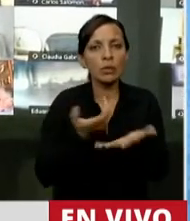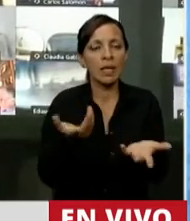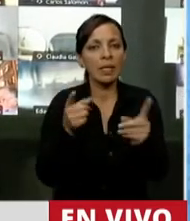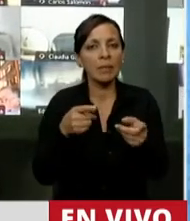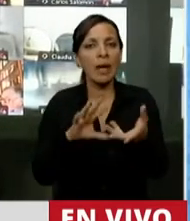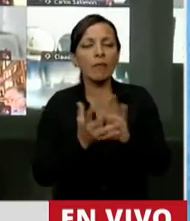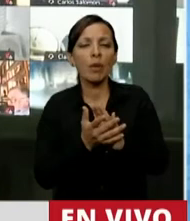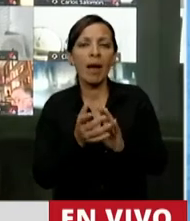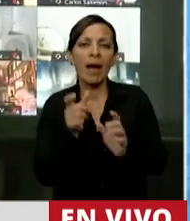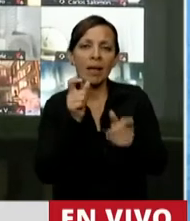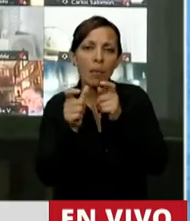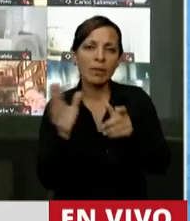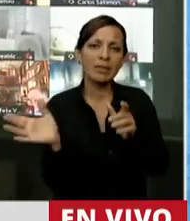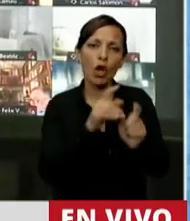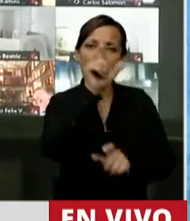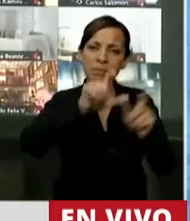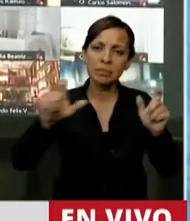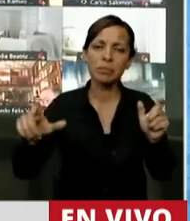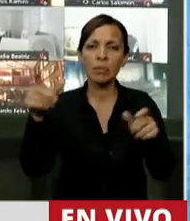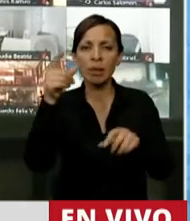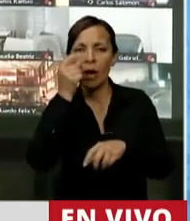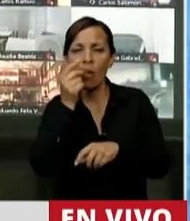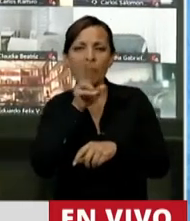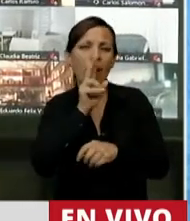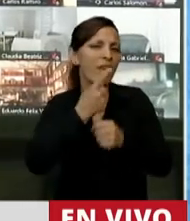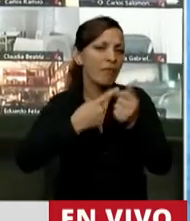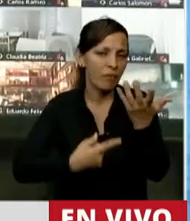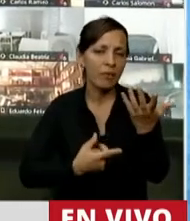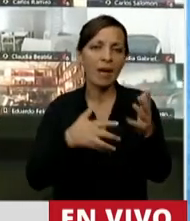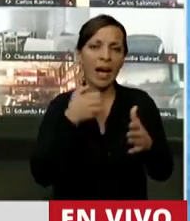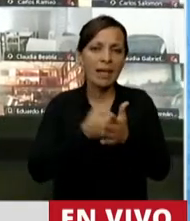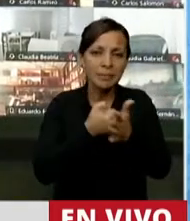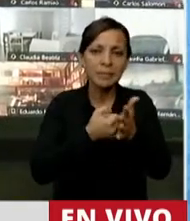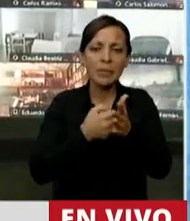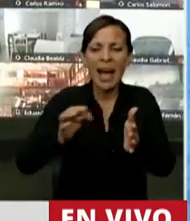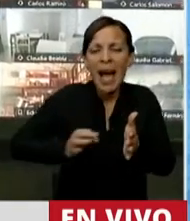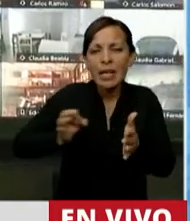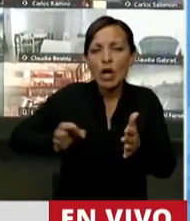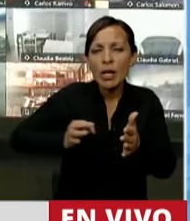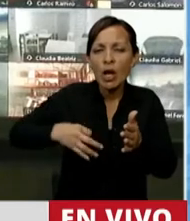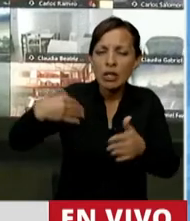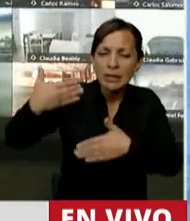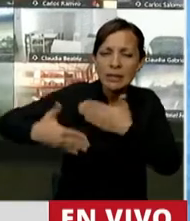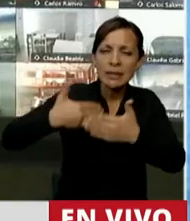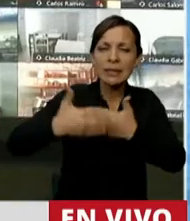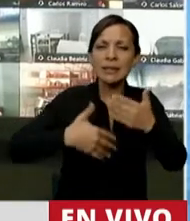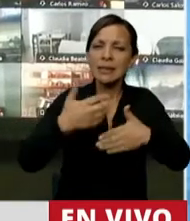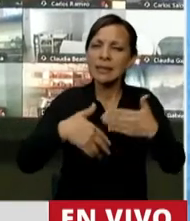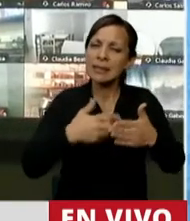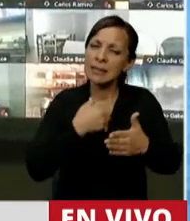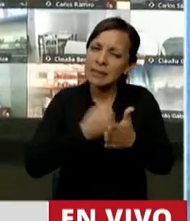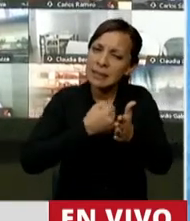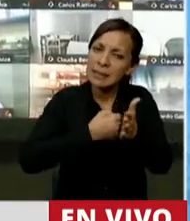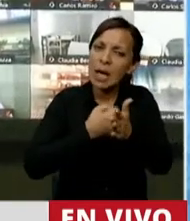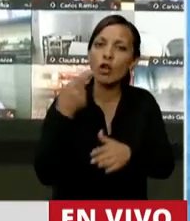aquellos militantes ambientales, a los activistas que vienen hace años en los territorios dando la batalla contra